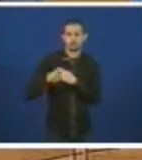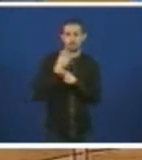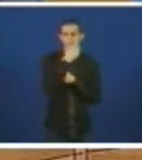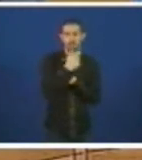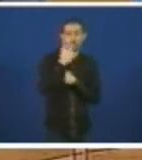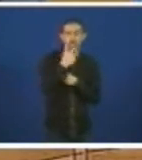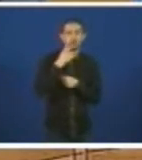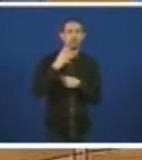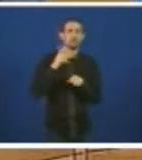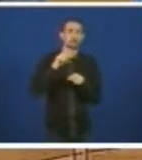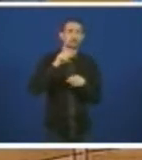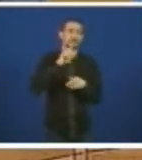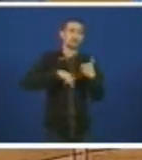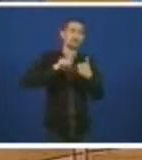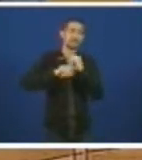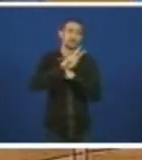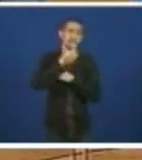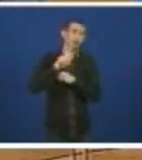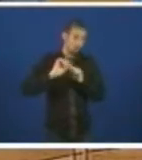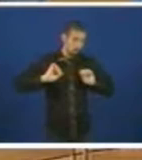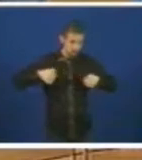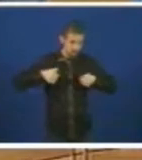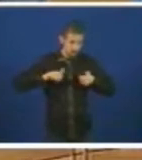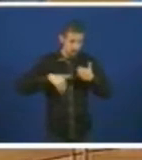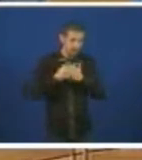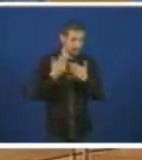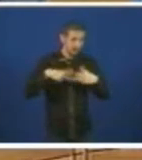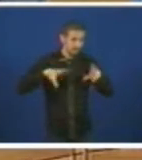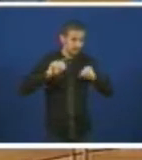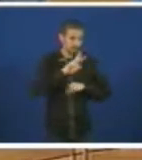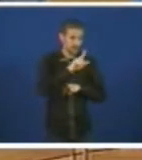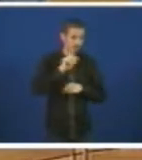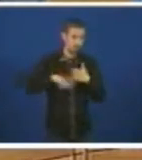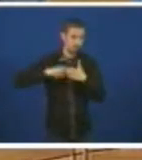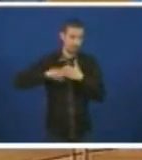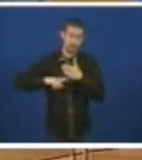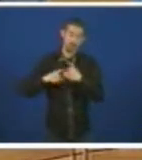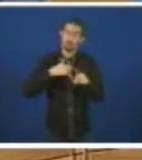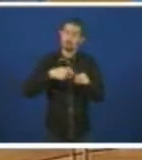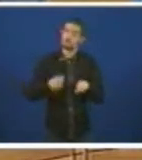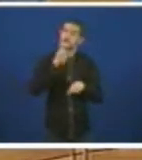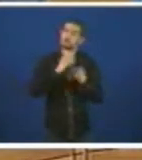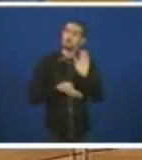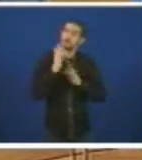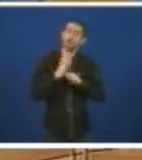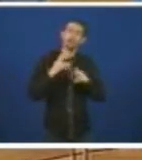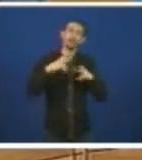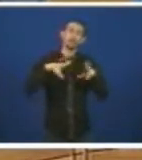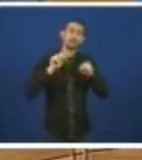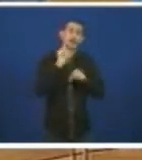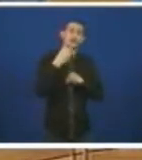meses dende o seu inicio e a súa finalización está prevista para finales do ano 2013.